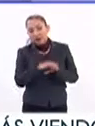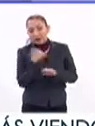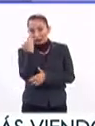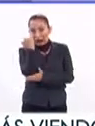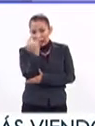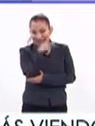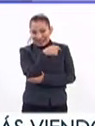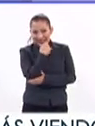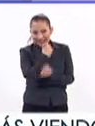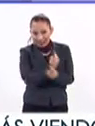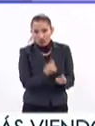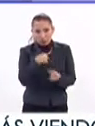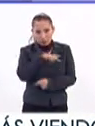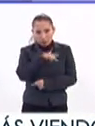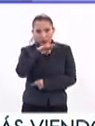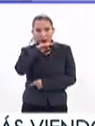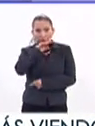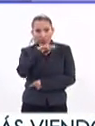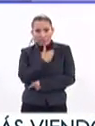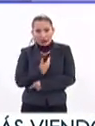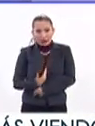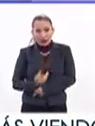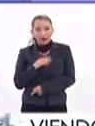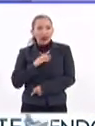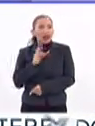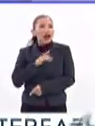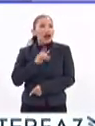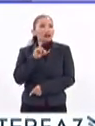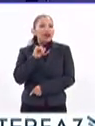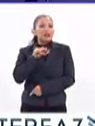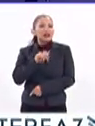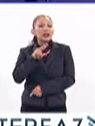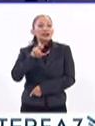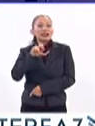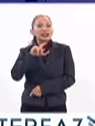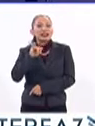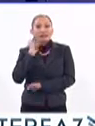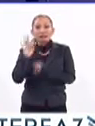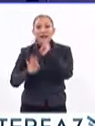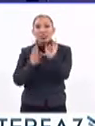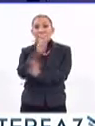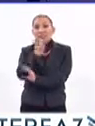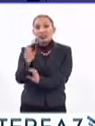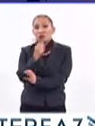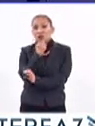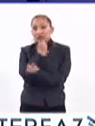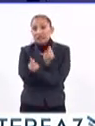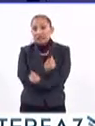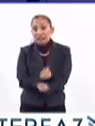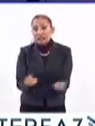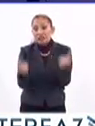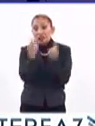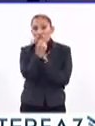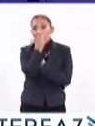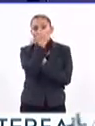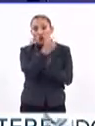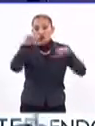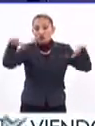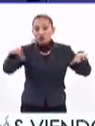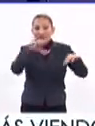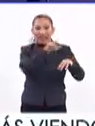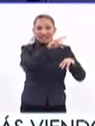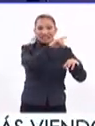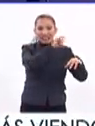preescolares y mi mamá, que es presidenta de las Damas Vicentinas, si atienden a 300 niños en dos estancias